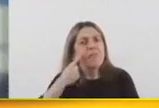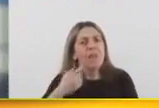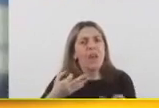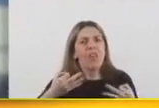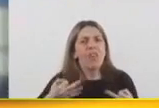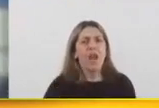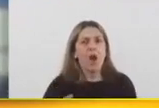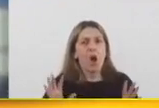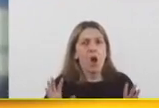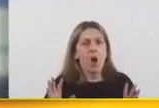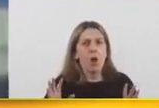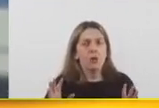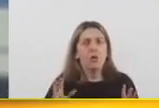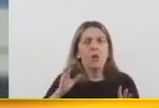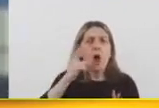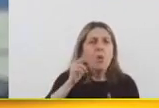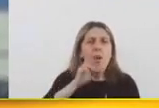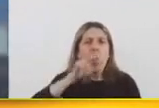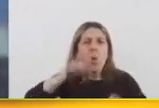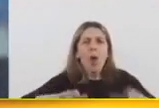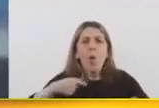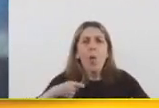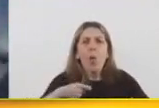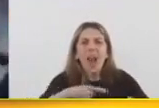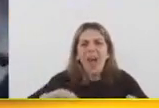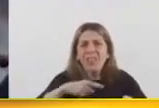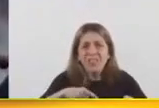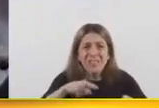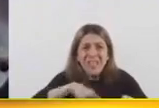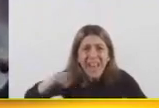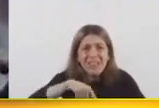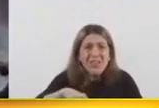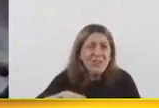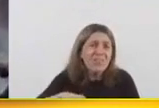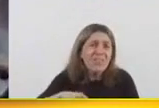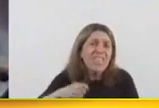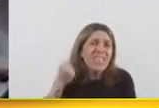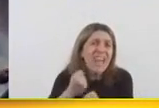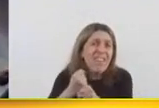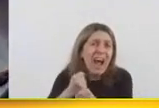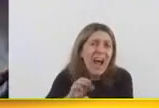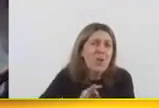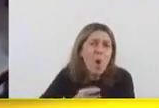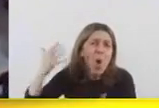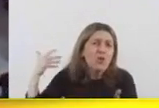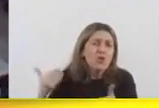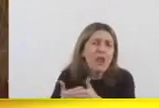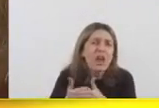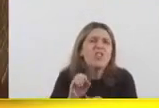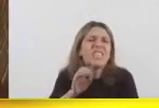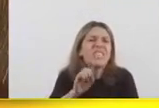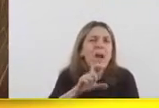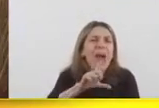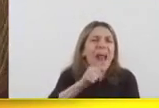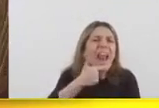Los jubilados y las jubiladas son personas que han trabajado toda una vida. Las llamamos clase pasiva porque son los que ya no